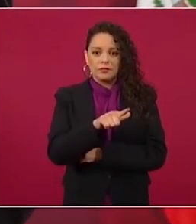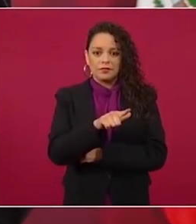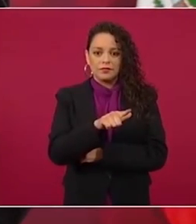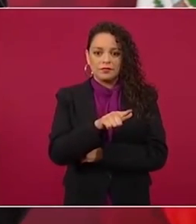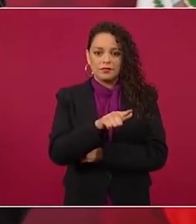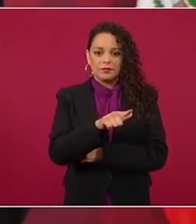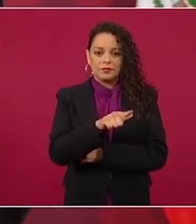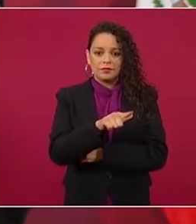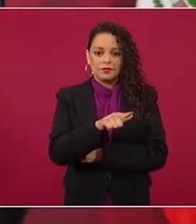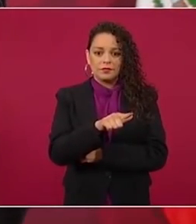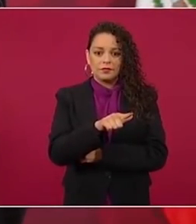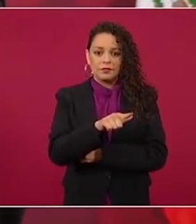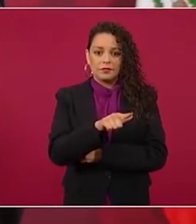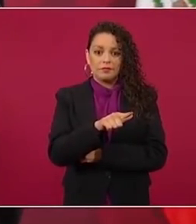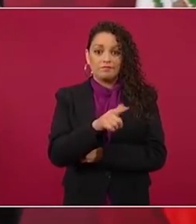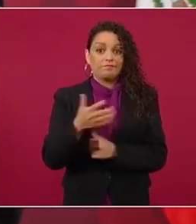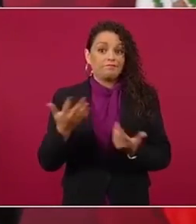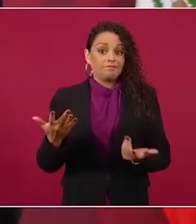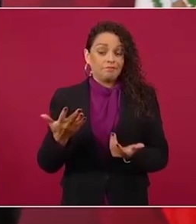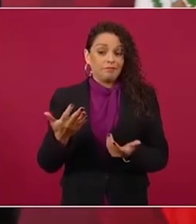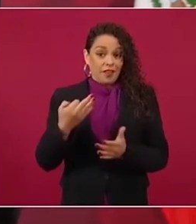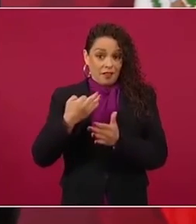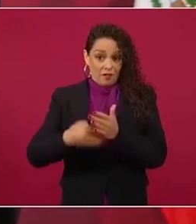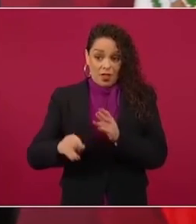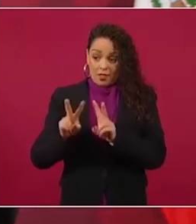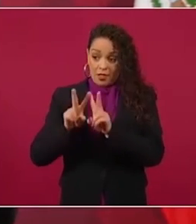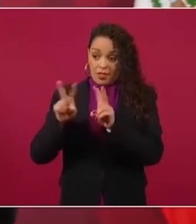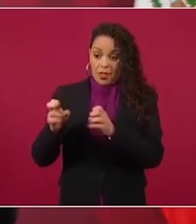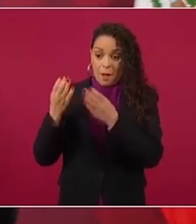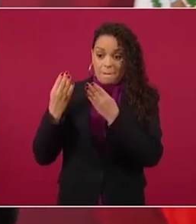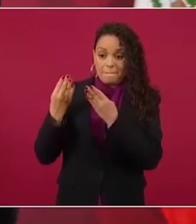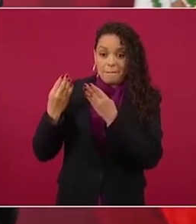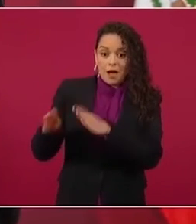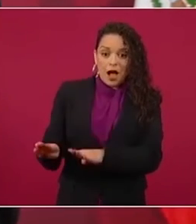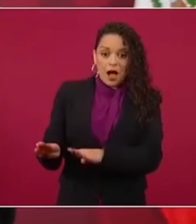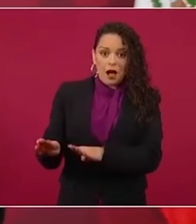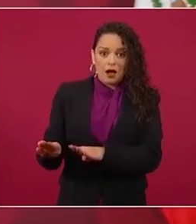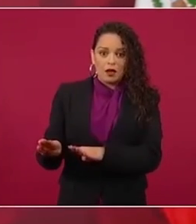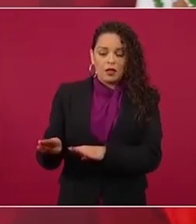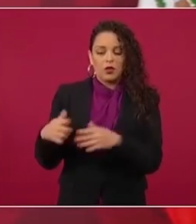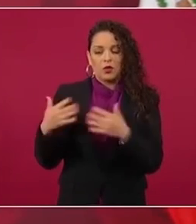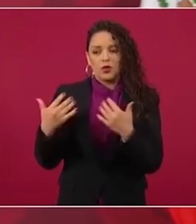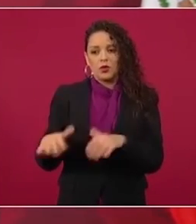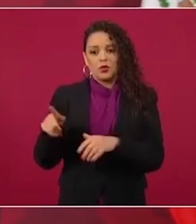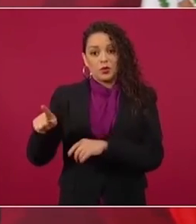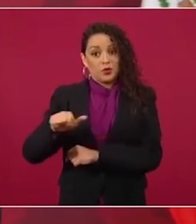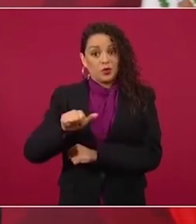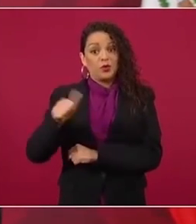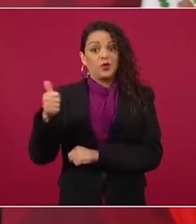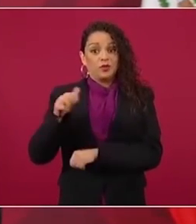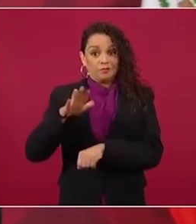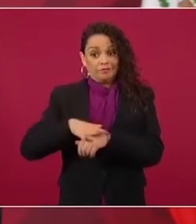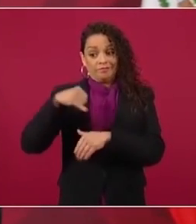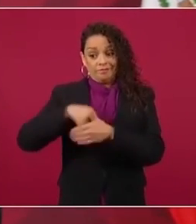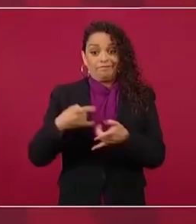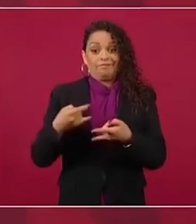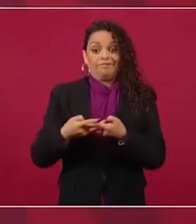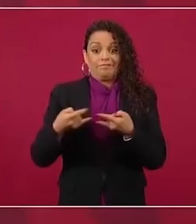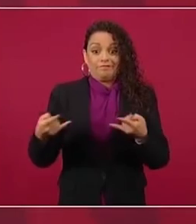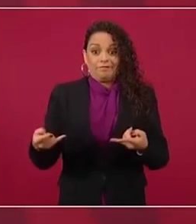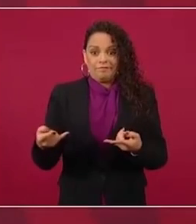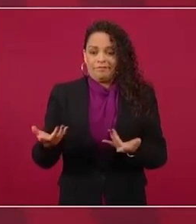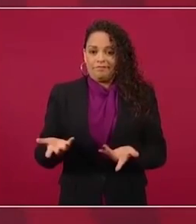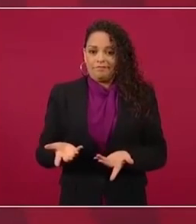gobiernos de ambos países, un fenómeno que se repitió en tres mandatos presidenciales previos al suyo. Para Noticias